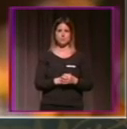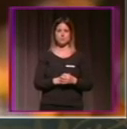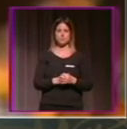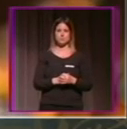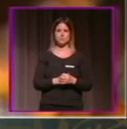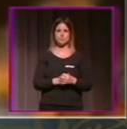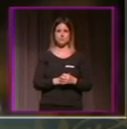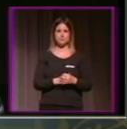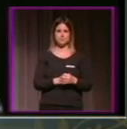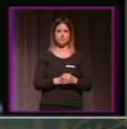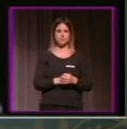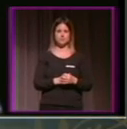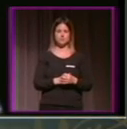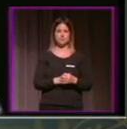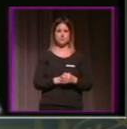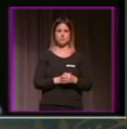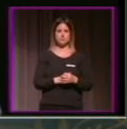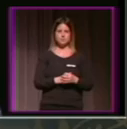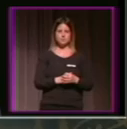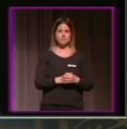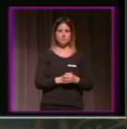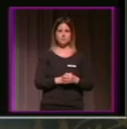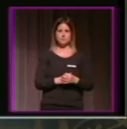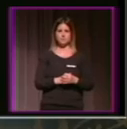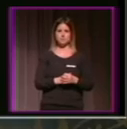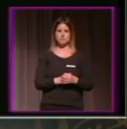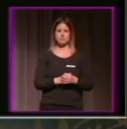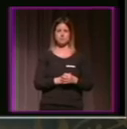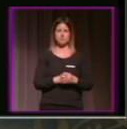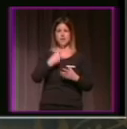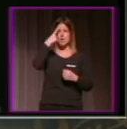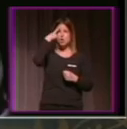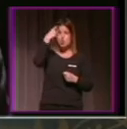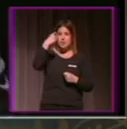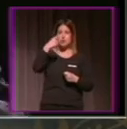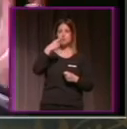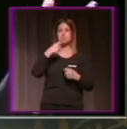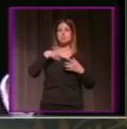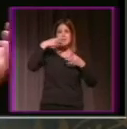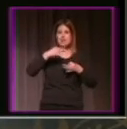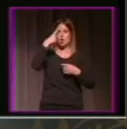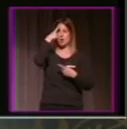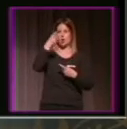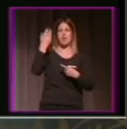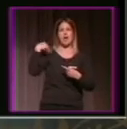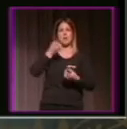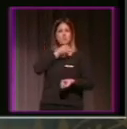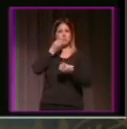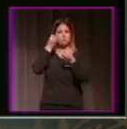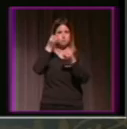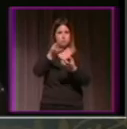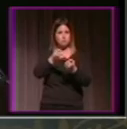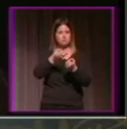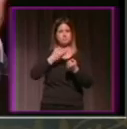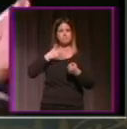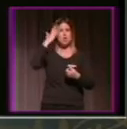refiriéndome al pregón, quiero apostillar un poco, que para mí ha sido un pregón muy, muy granadino. Un pregón que nadie se